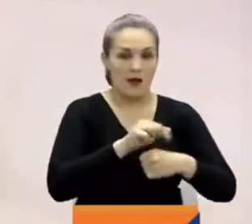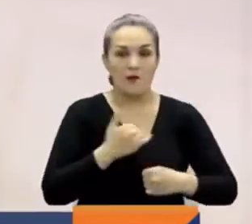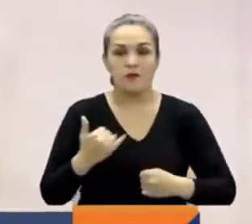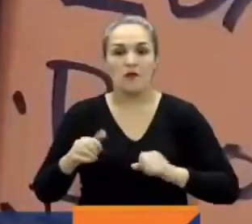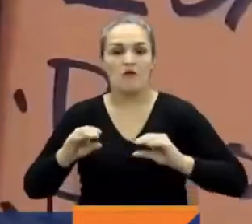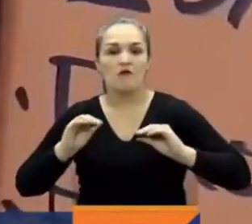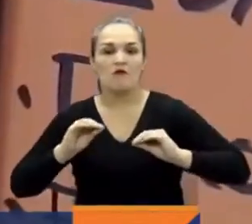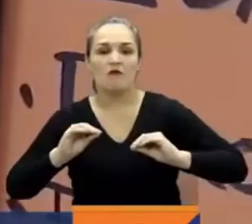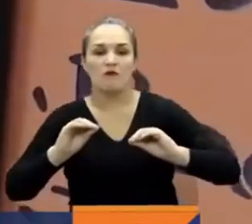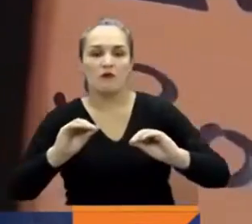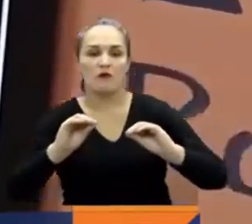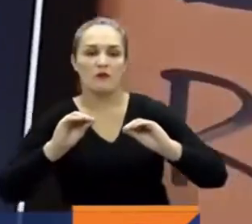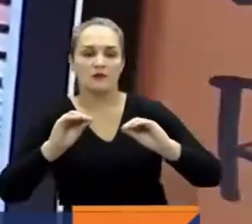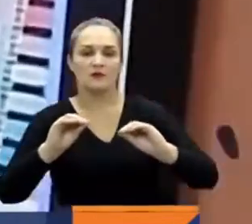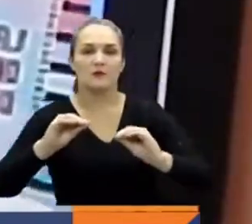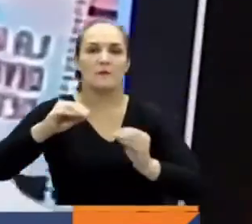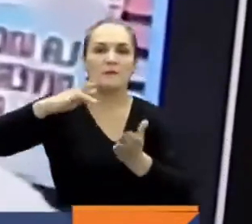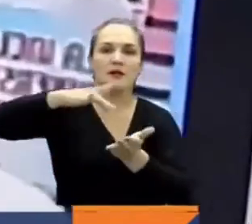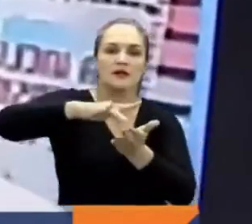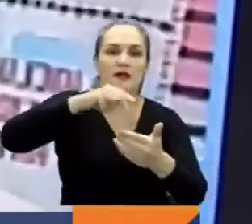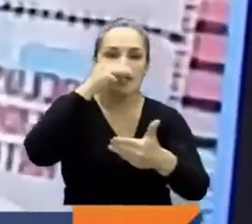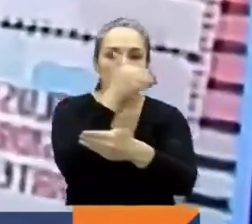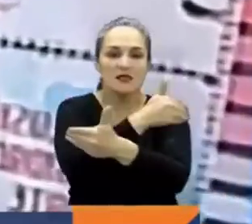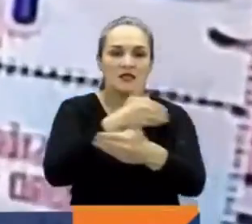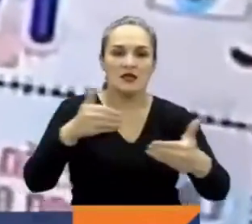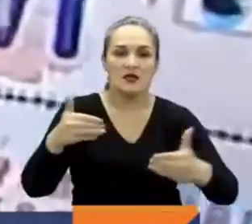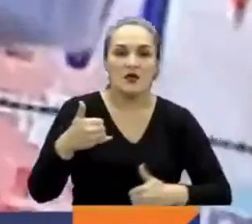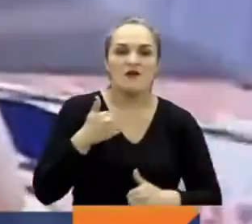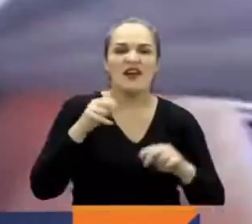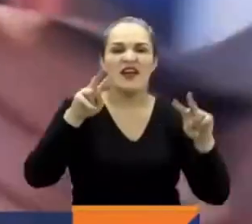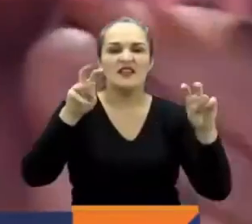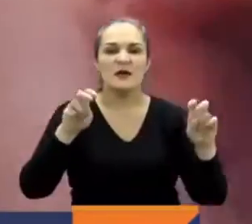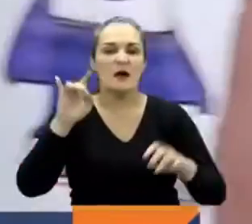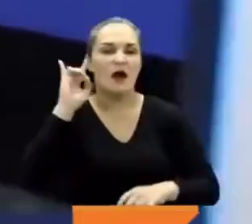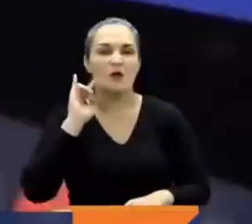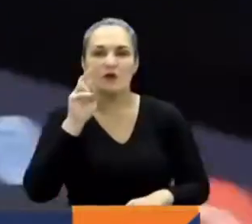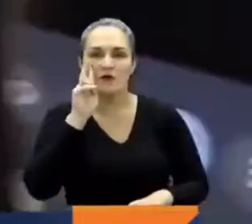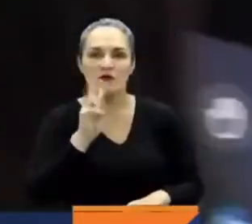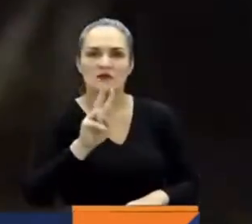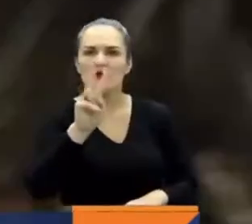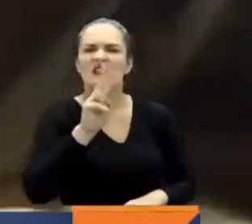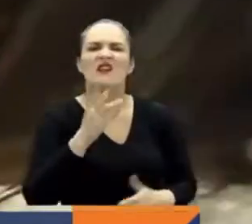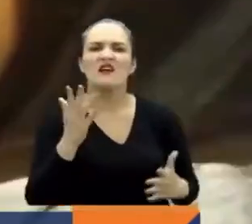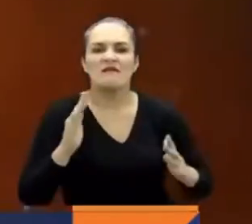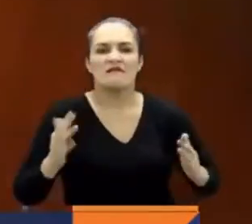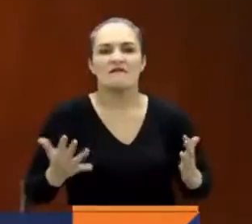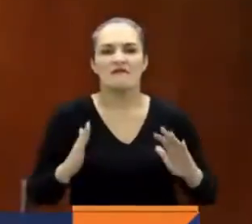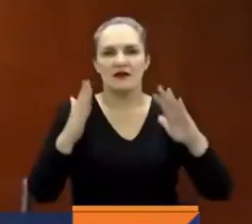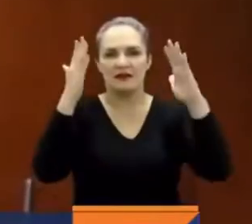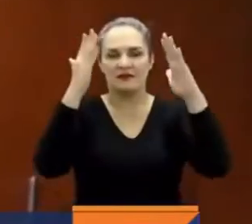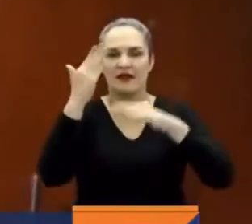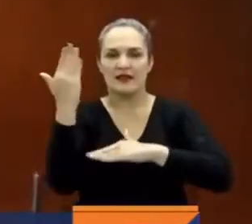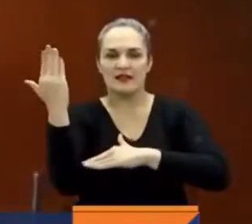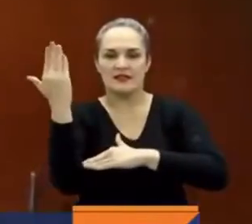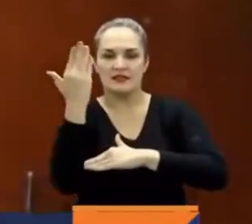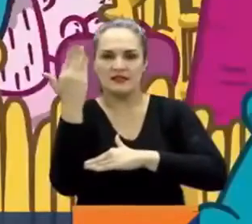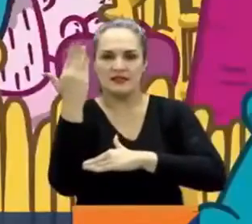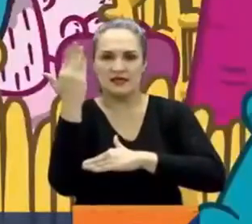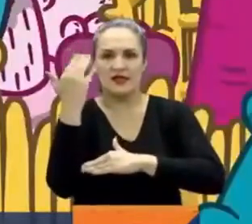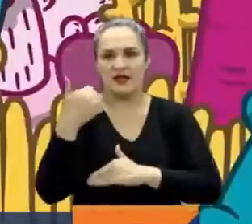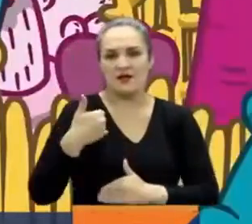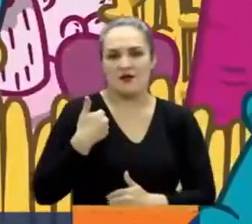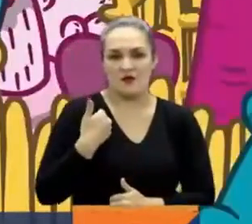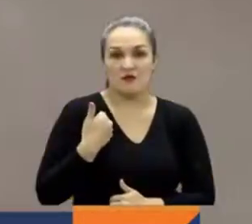niños, niñas y adolescentes con inquietudes en medios audiovisuales que ofrece el Festival de Cine y Adolescencia.